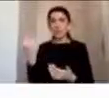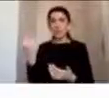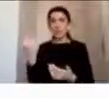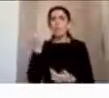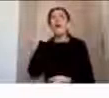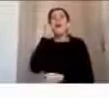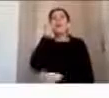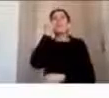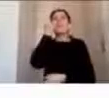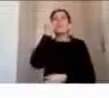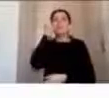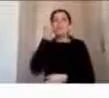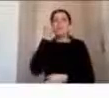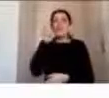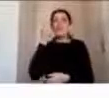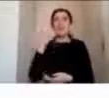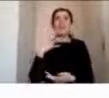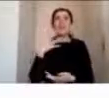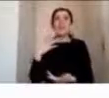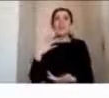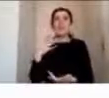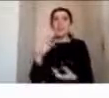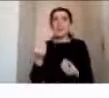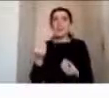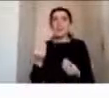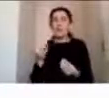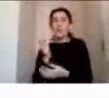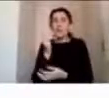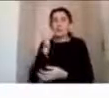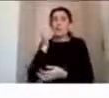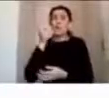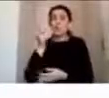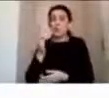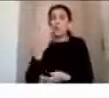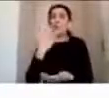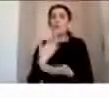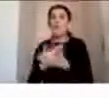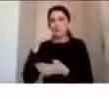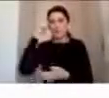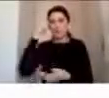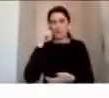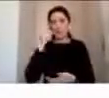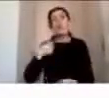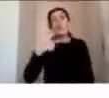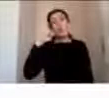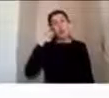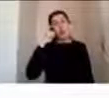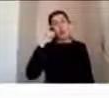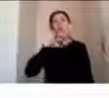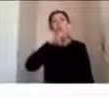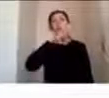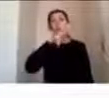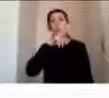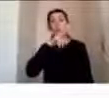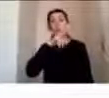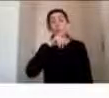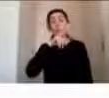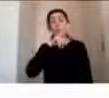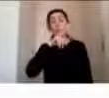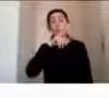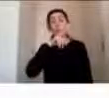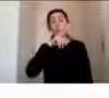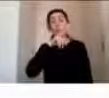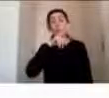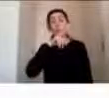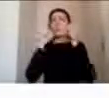situaciones nos pueden traer. Y yo creo que, por lo menos los adultos, a través de la capacitación, podemos ir viendo diferentes